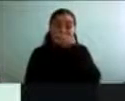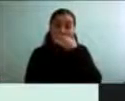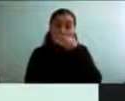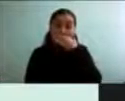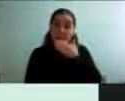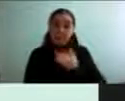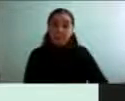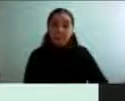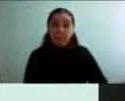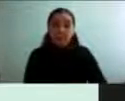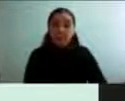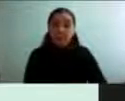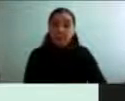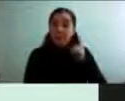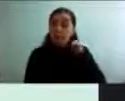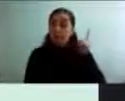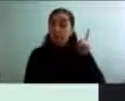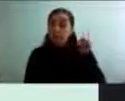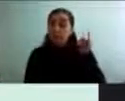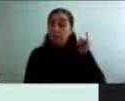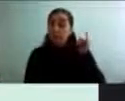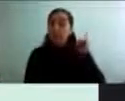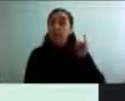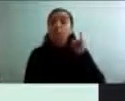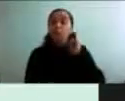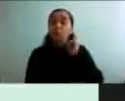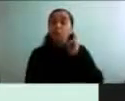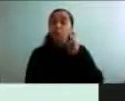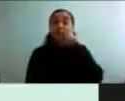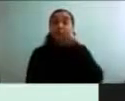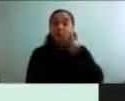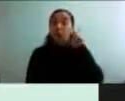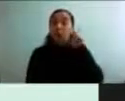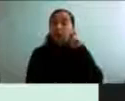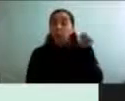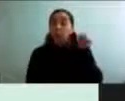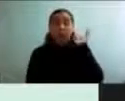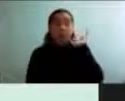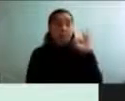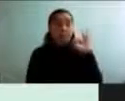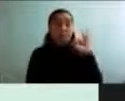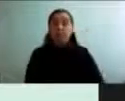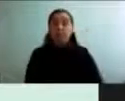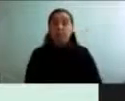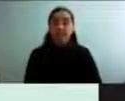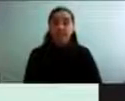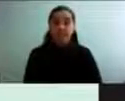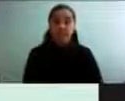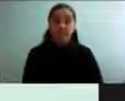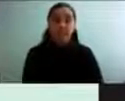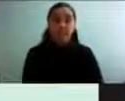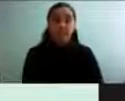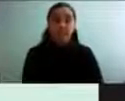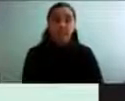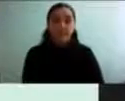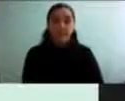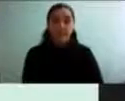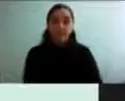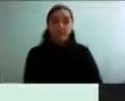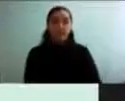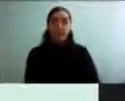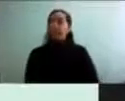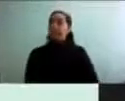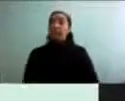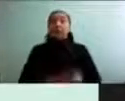¿Se escucha? Se escucha y se ve. Súper. Perfecto. Bueno, ya me presento Francisco,